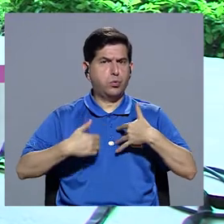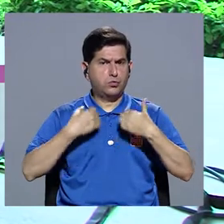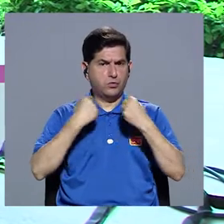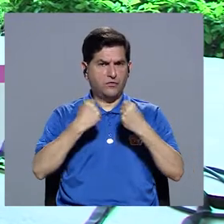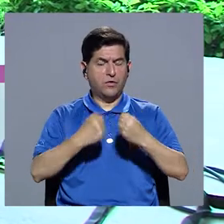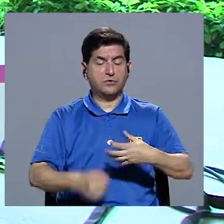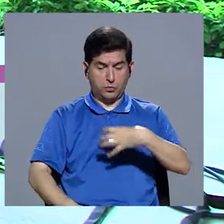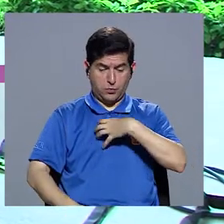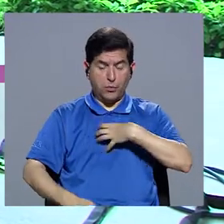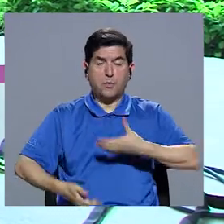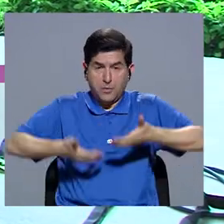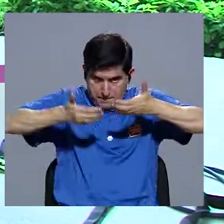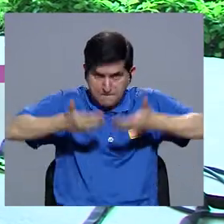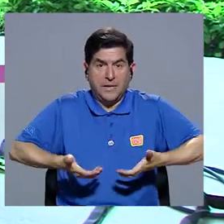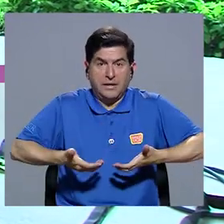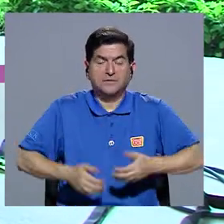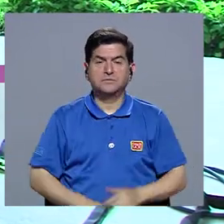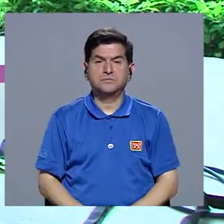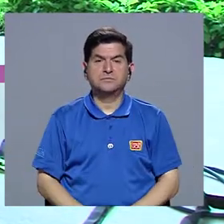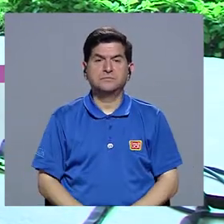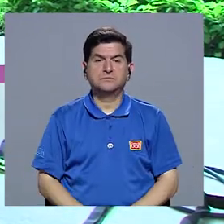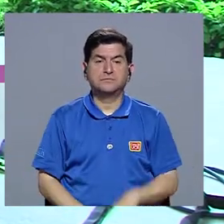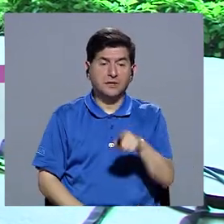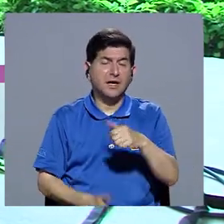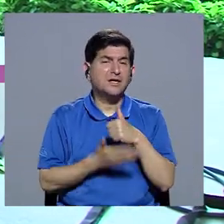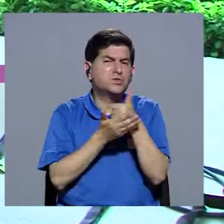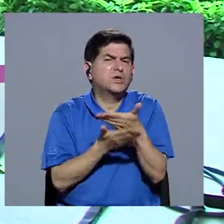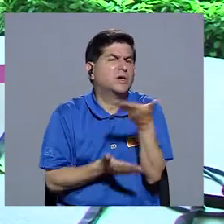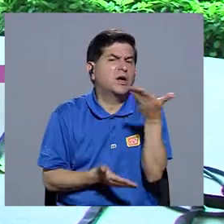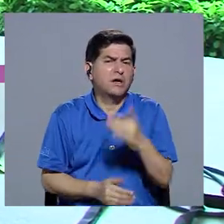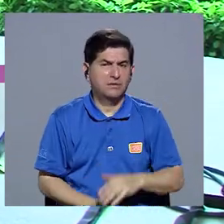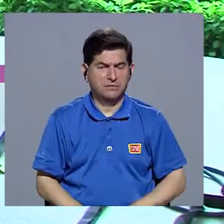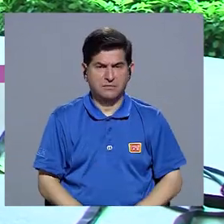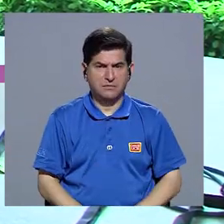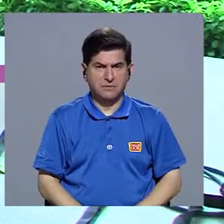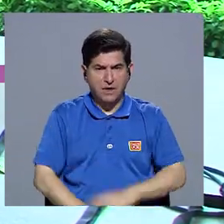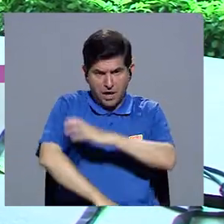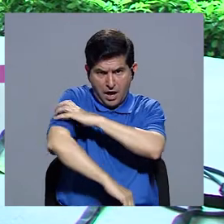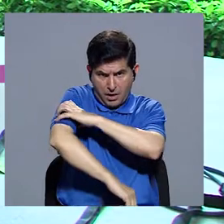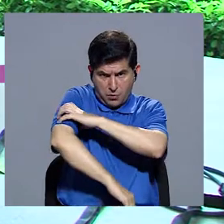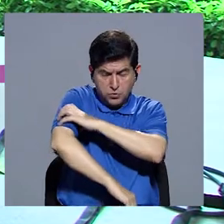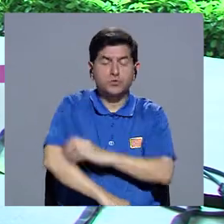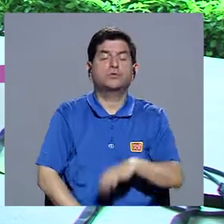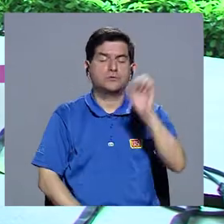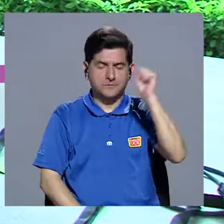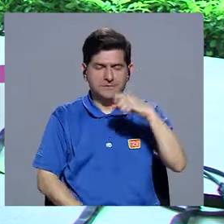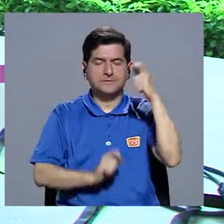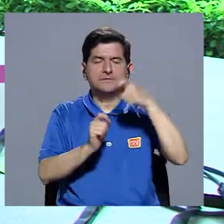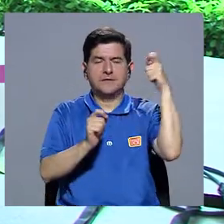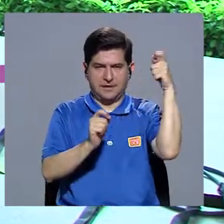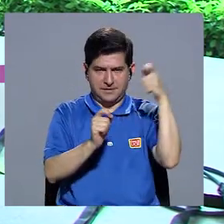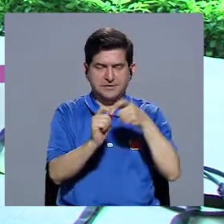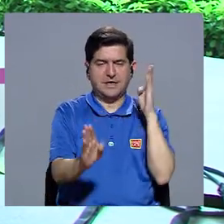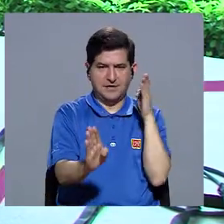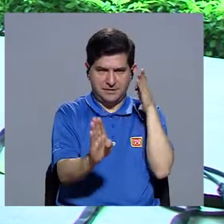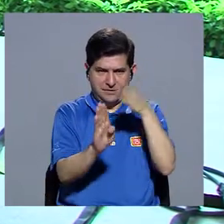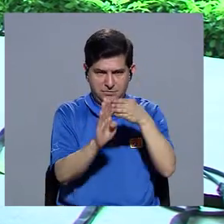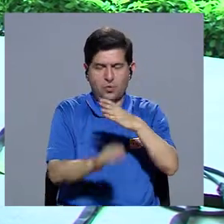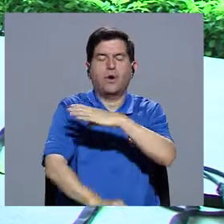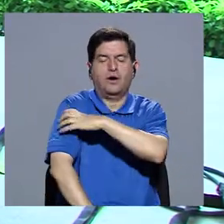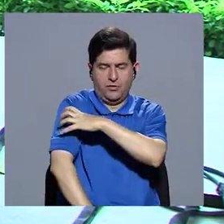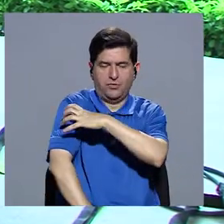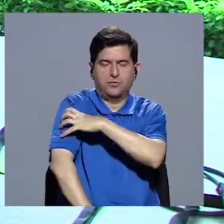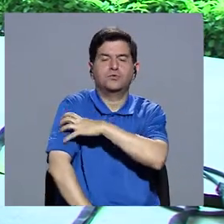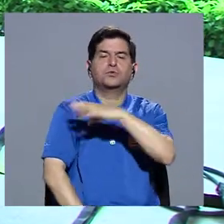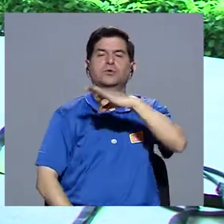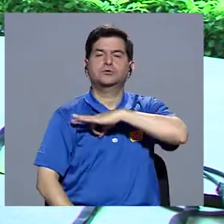con tu propio peso corporal. Ok. Y eso lo que va a favorecer es, digamos, a los músculos. Estaríamos impactando específicamente o directamente la masa muscular.